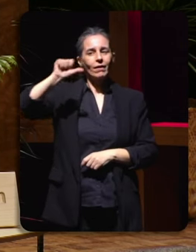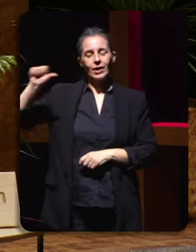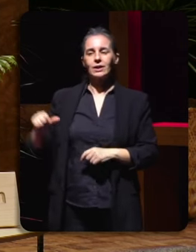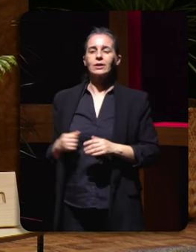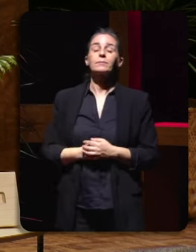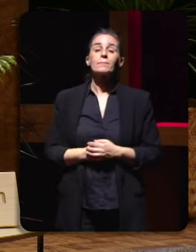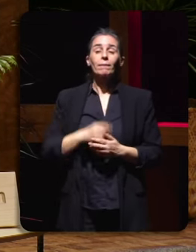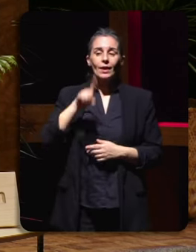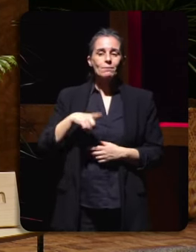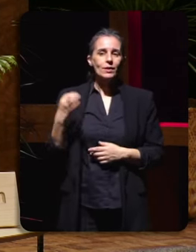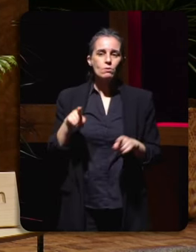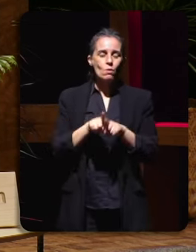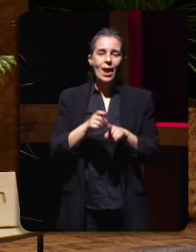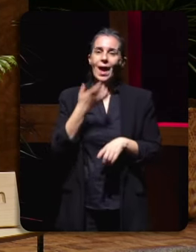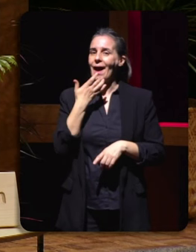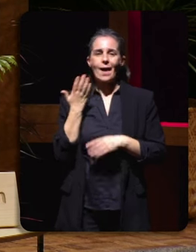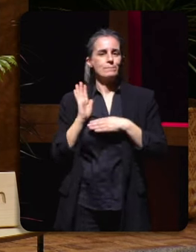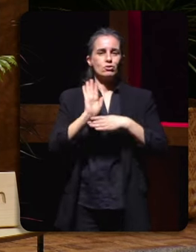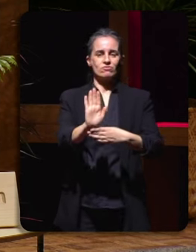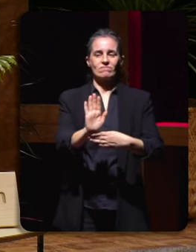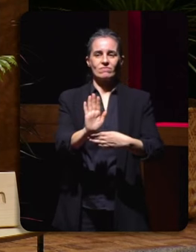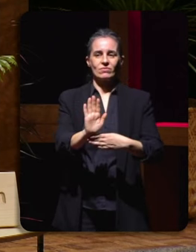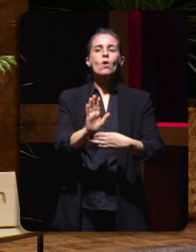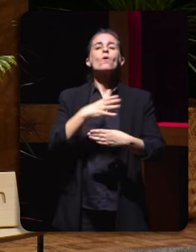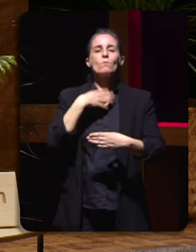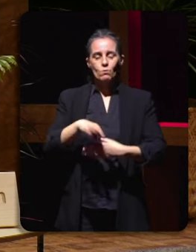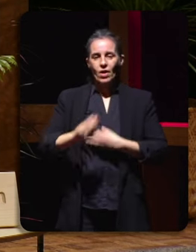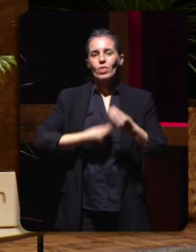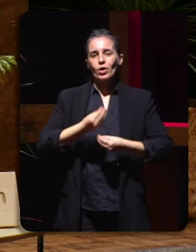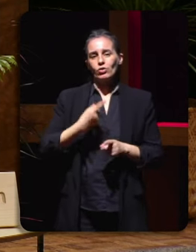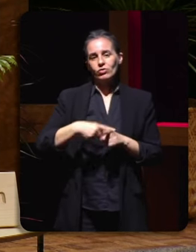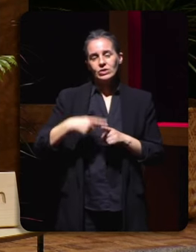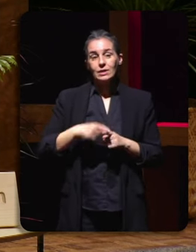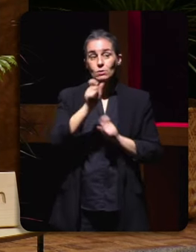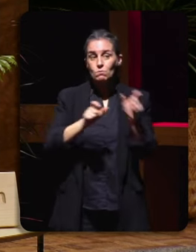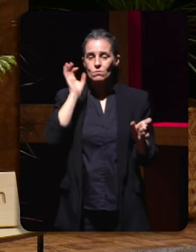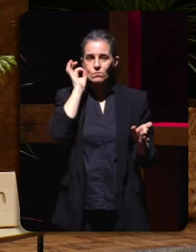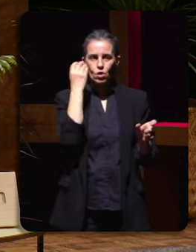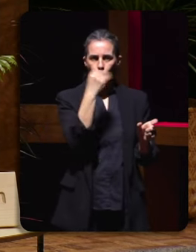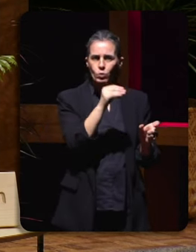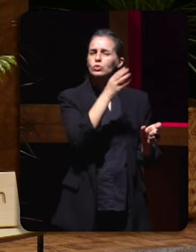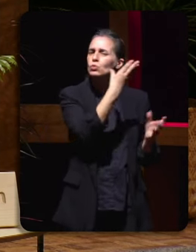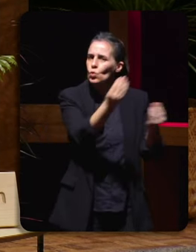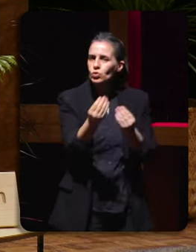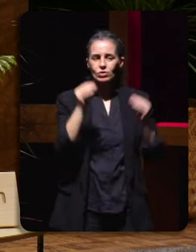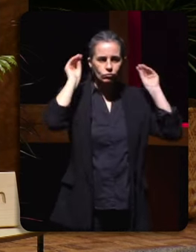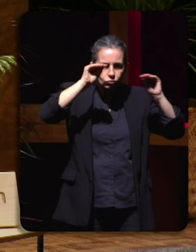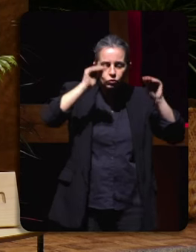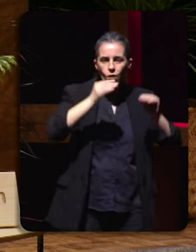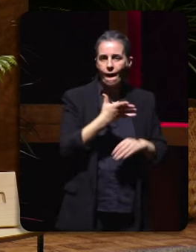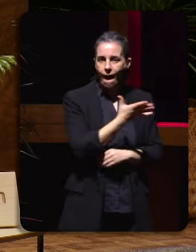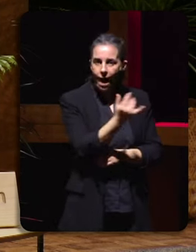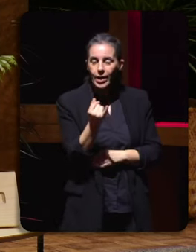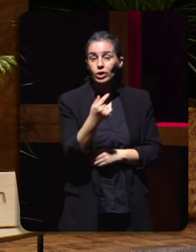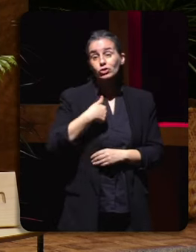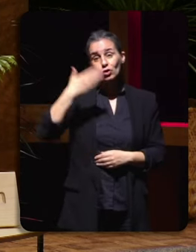que sirva como exemplo que se poden facer cousas que hai moitísimas rapazas que están preparadas eu xa digo son optimista